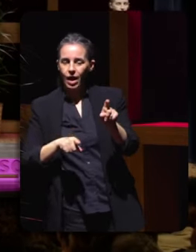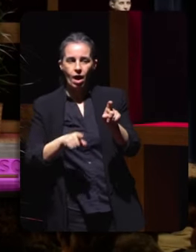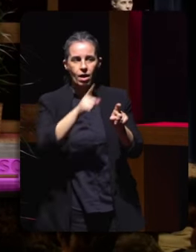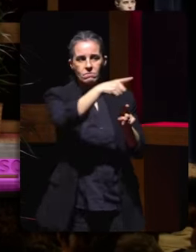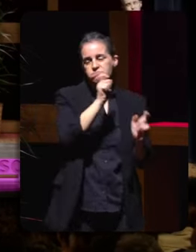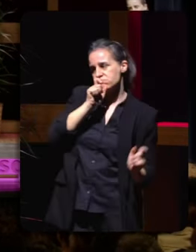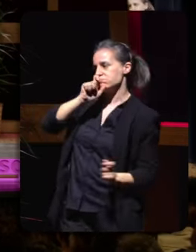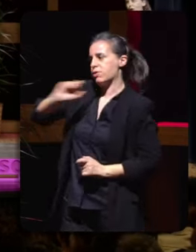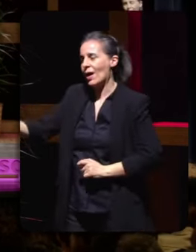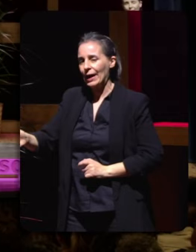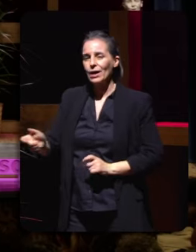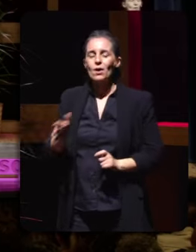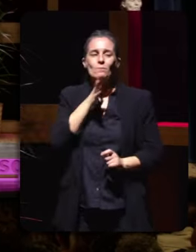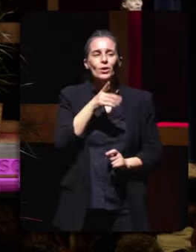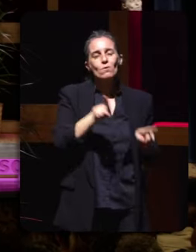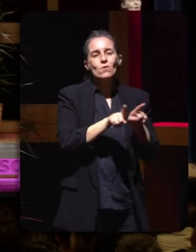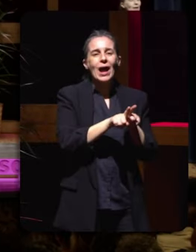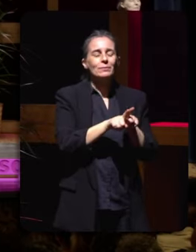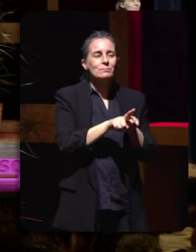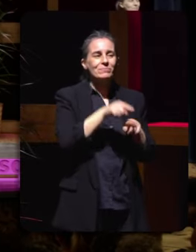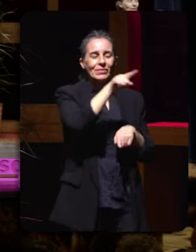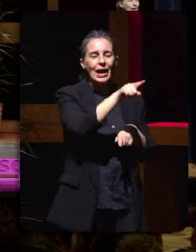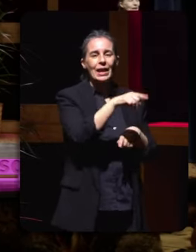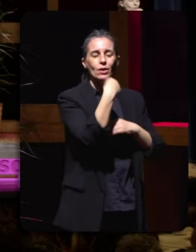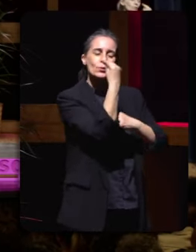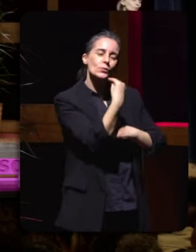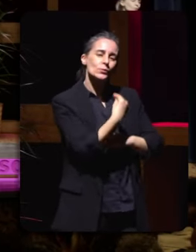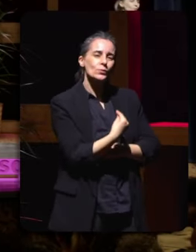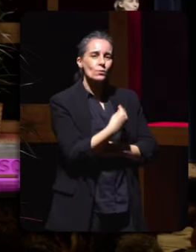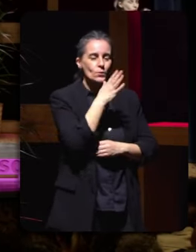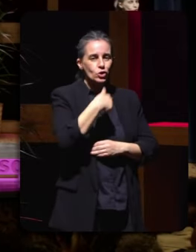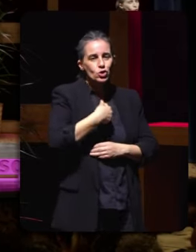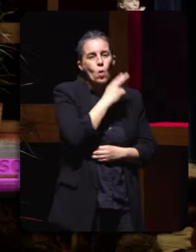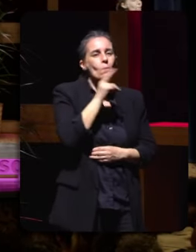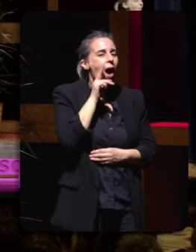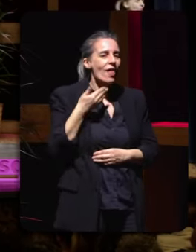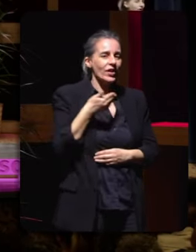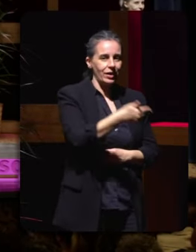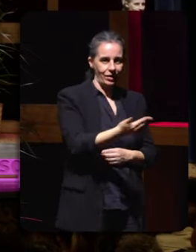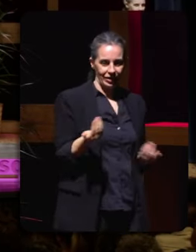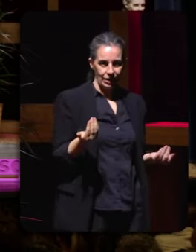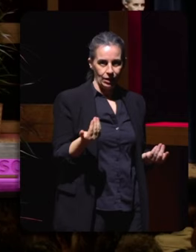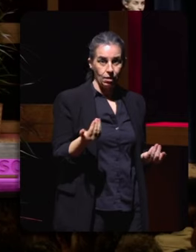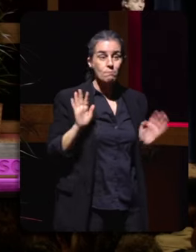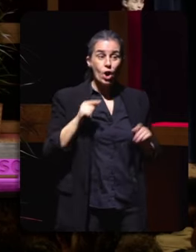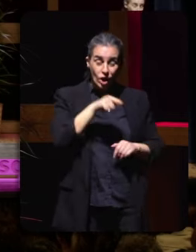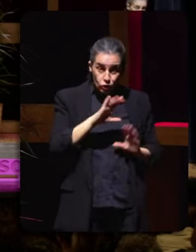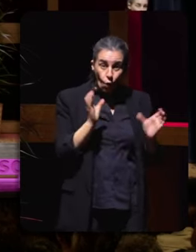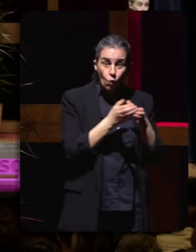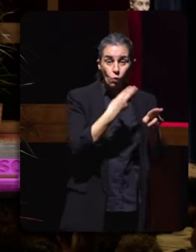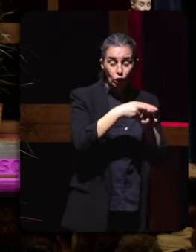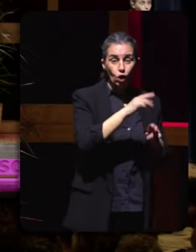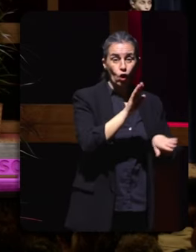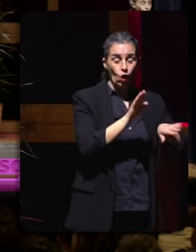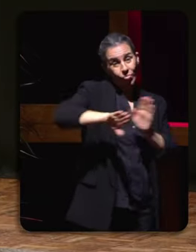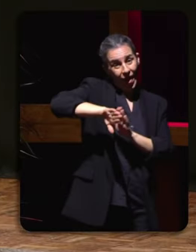digamos era a protección da nai ou da futura nai pero non só pasaban a dereita pasaban a esquerda